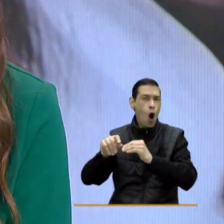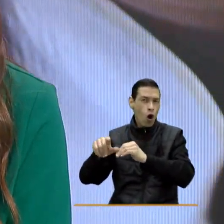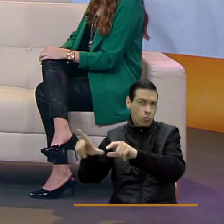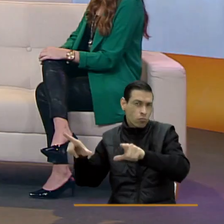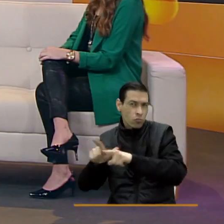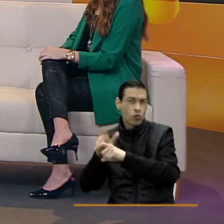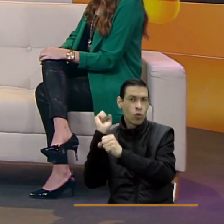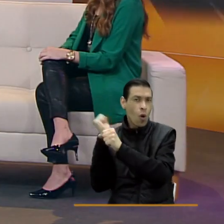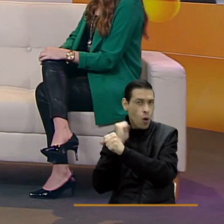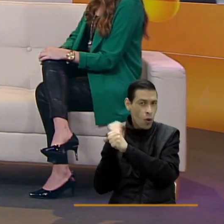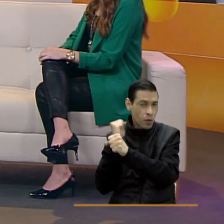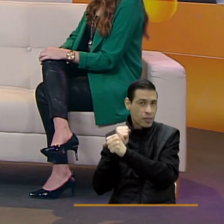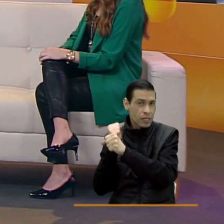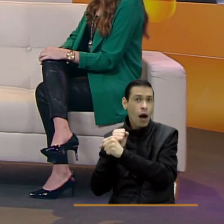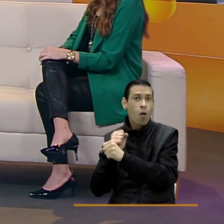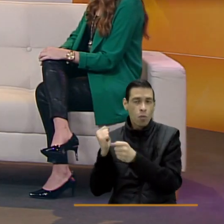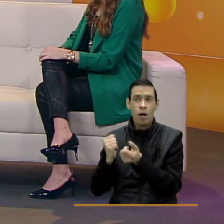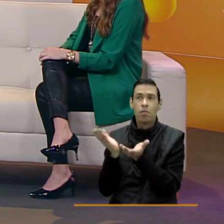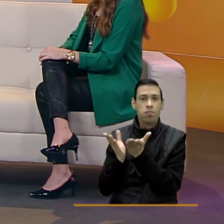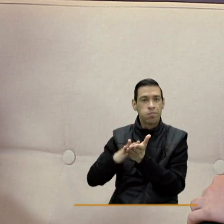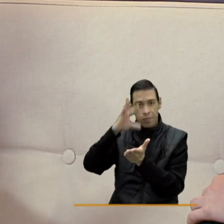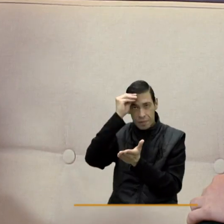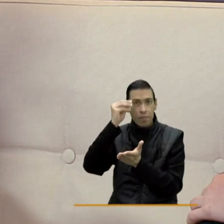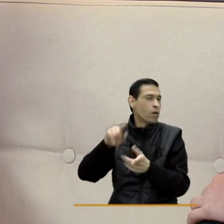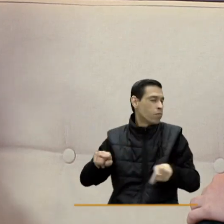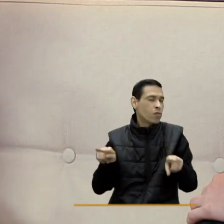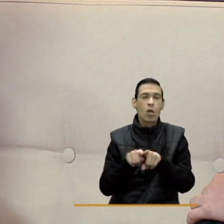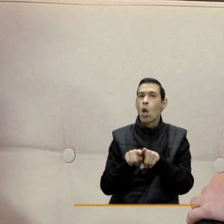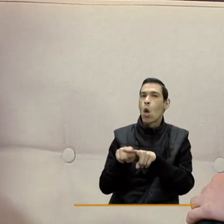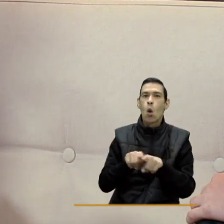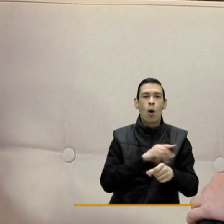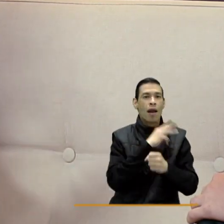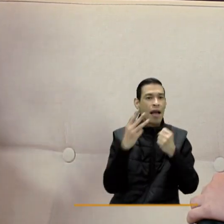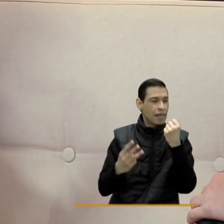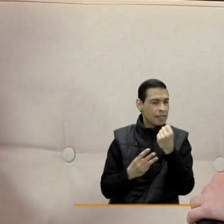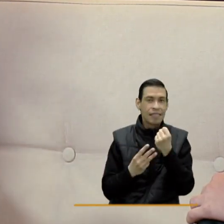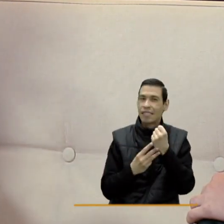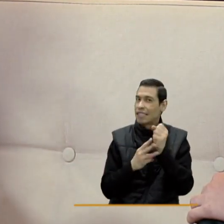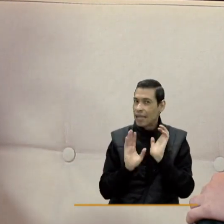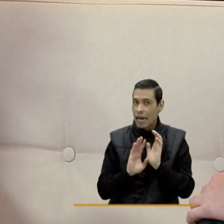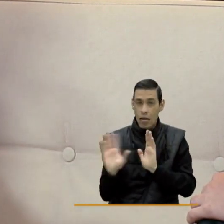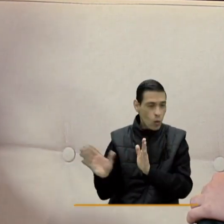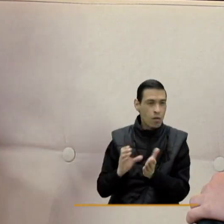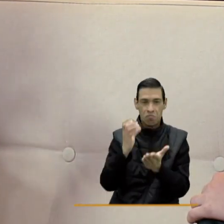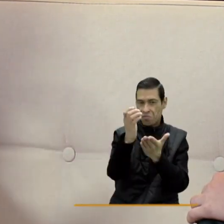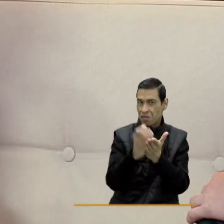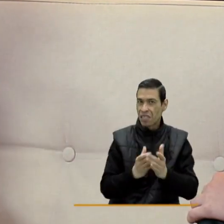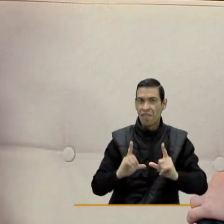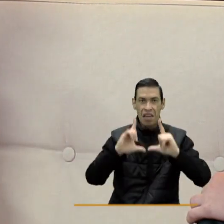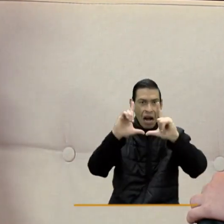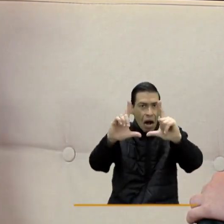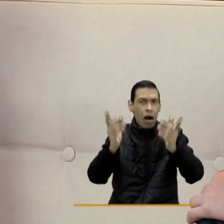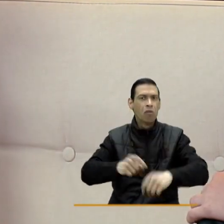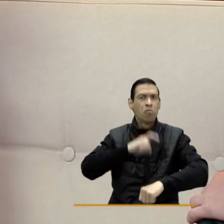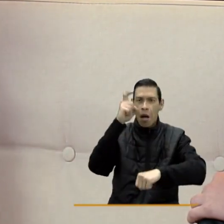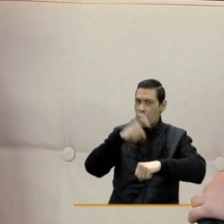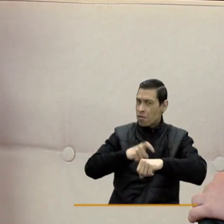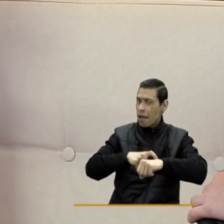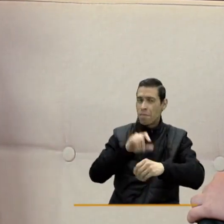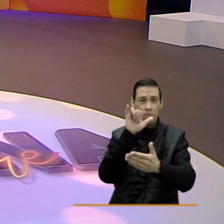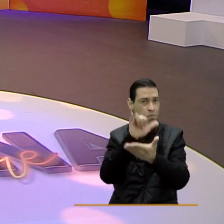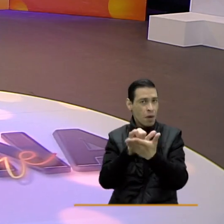trabajo o en cualquier parte. Pero es tal cual la misma que una formación. Tienen el mismo título y tienen la misma intensidad.